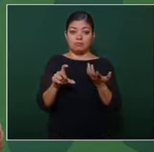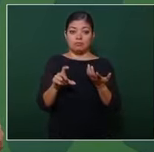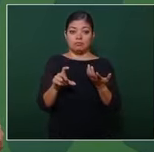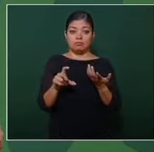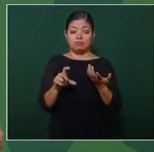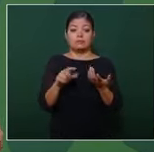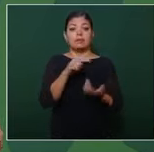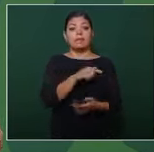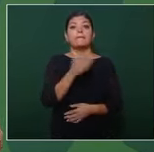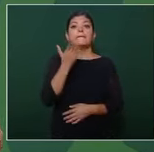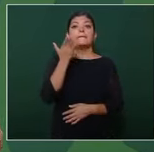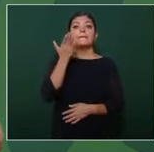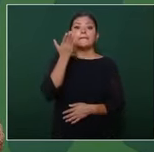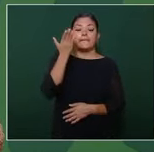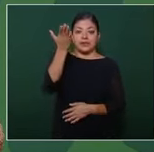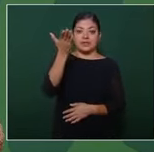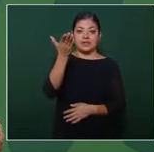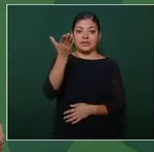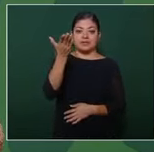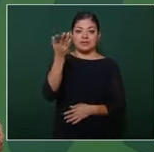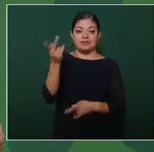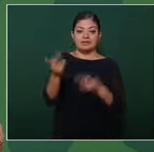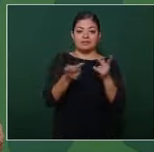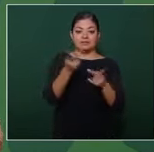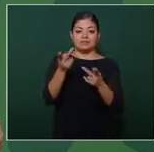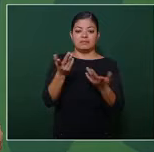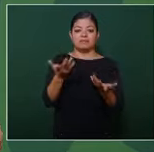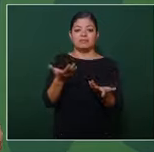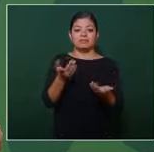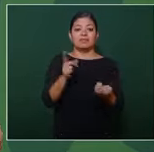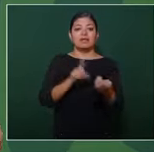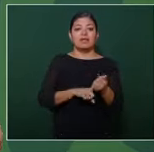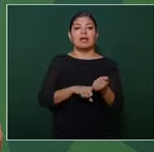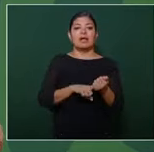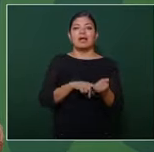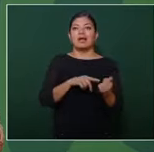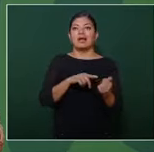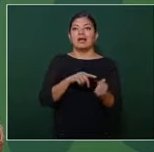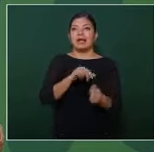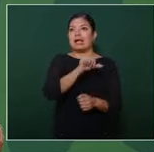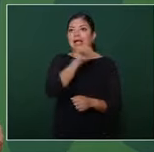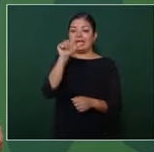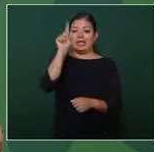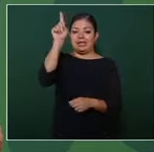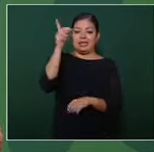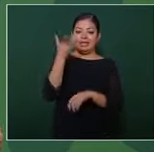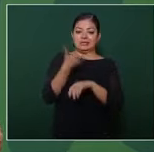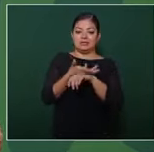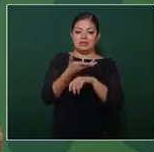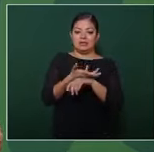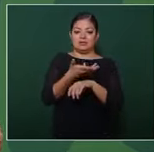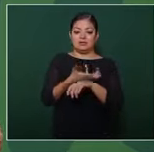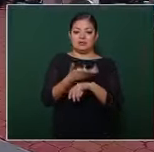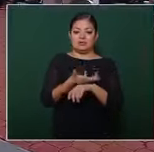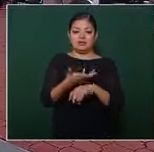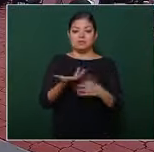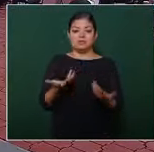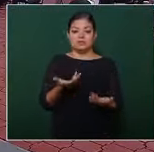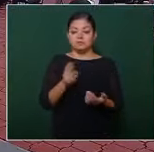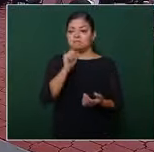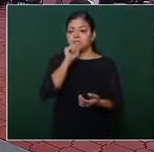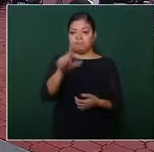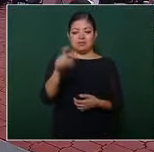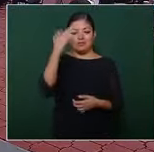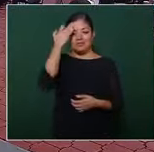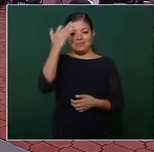solicitó consulta en contra de Estados Unidos junto con